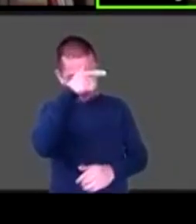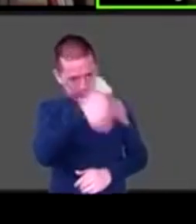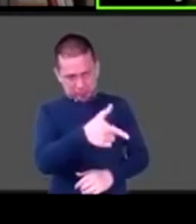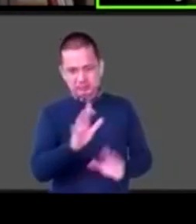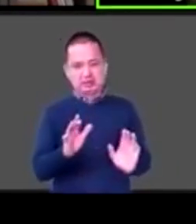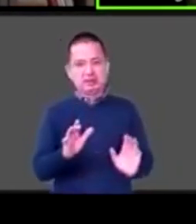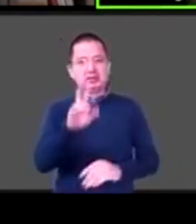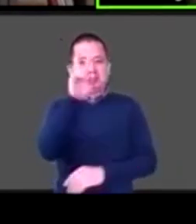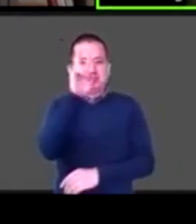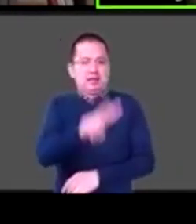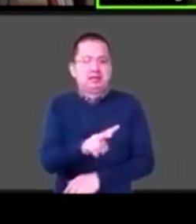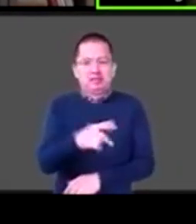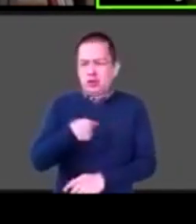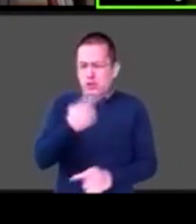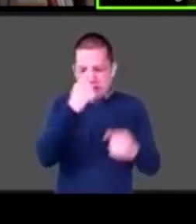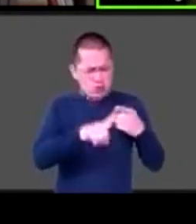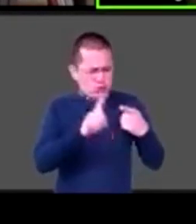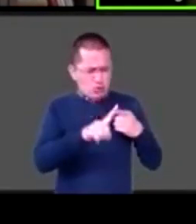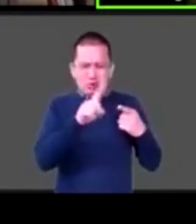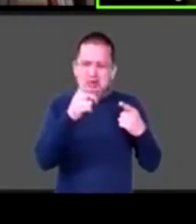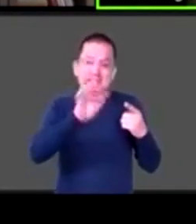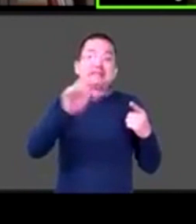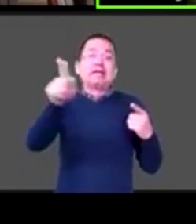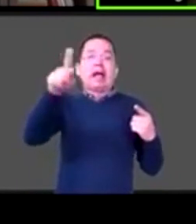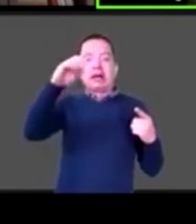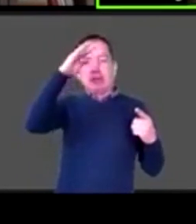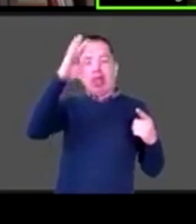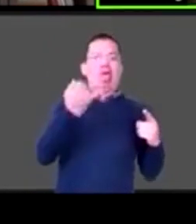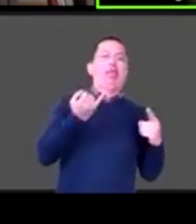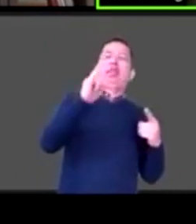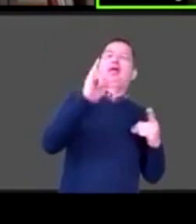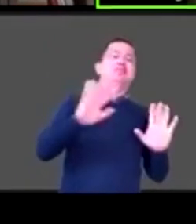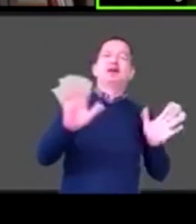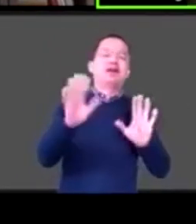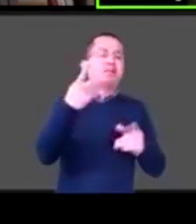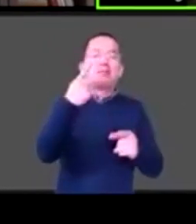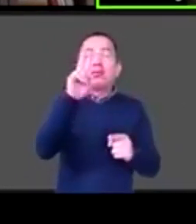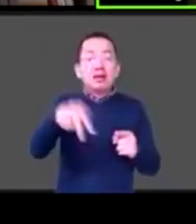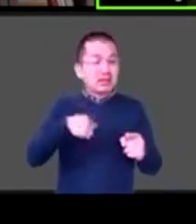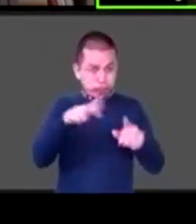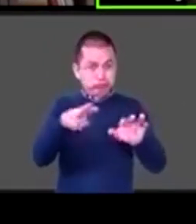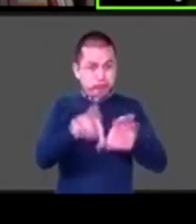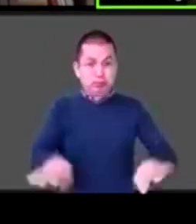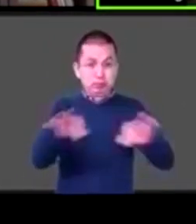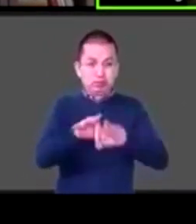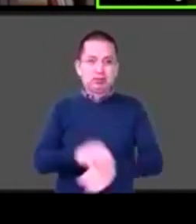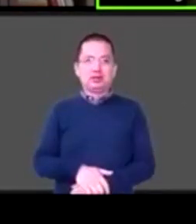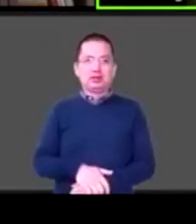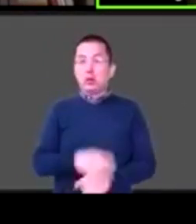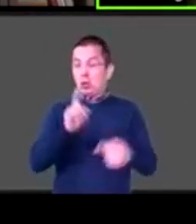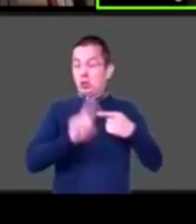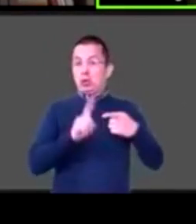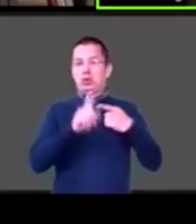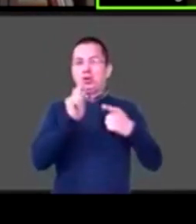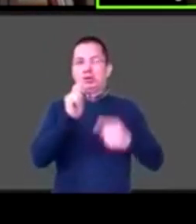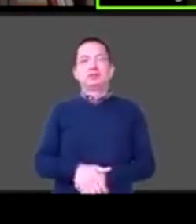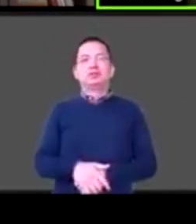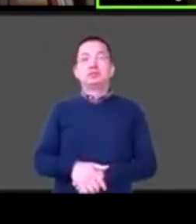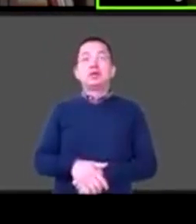de perogrullo pero de verdad es importante es valorar el momento nunca sabes cuándo va a ser la última vez de nada ¿no?